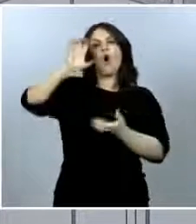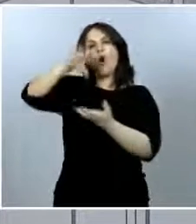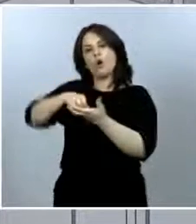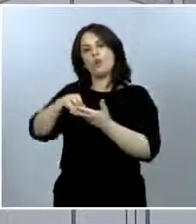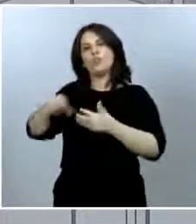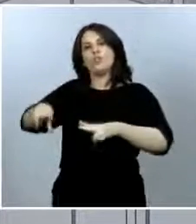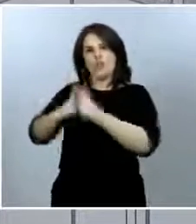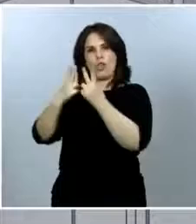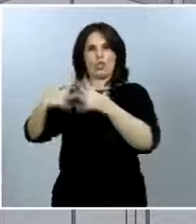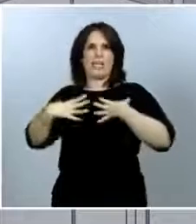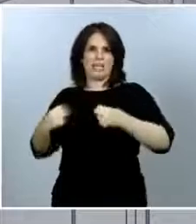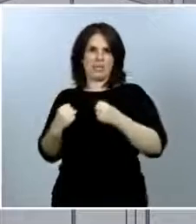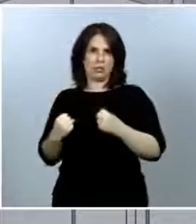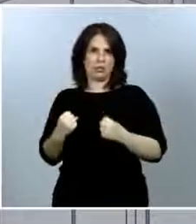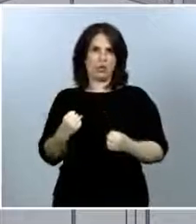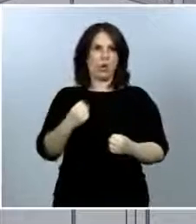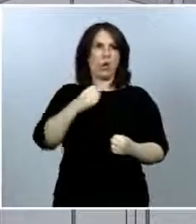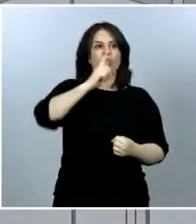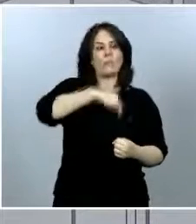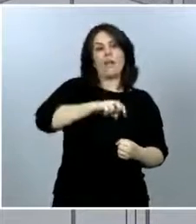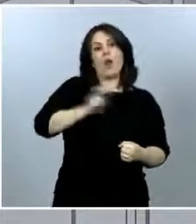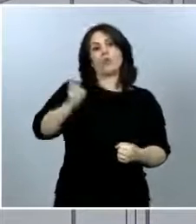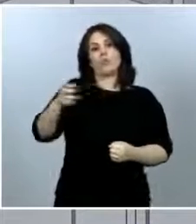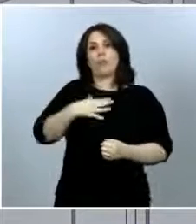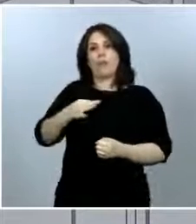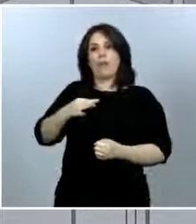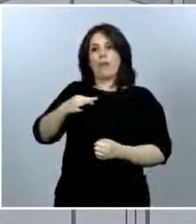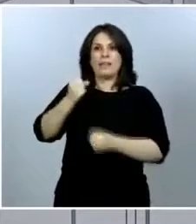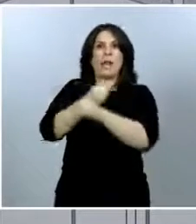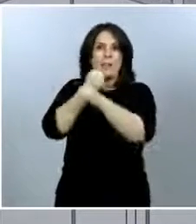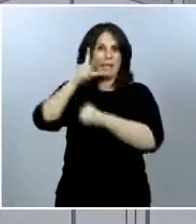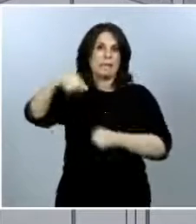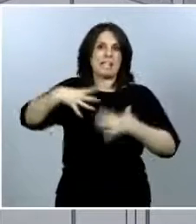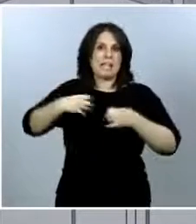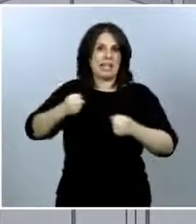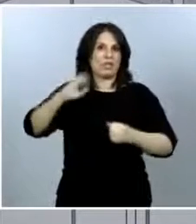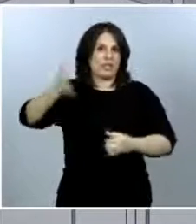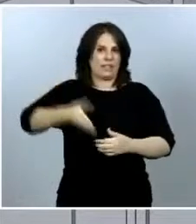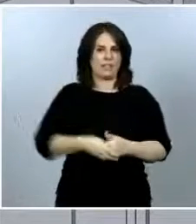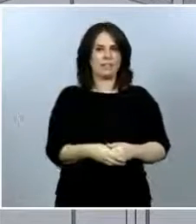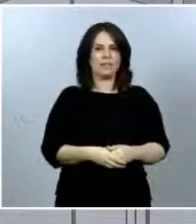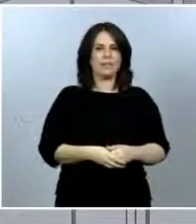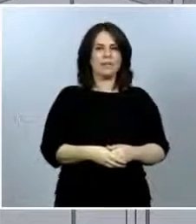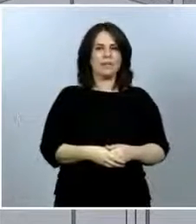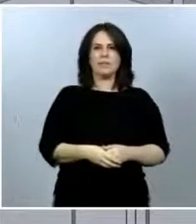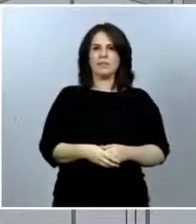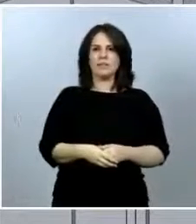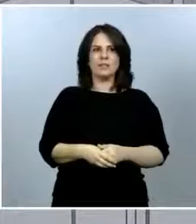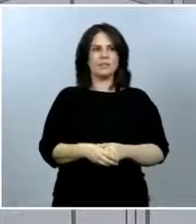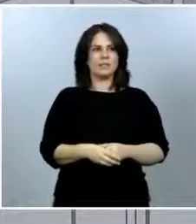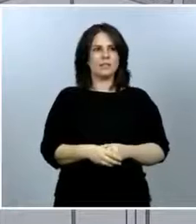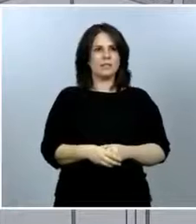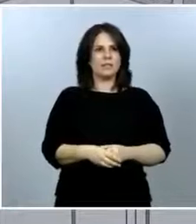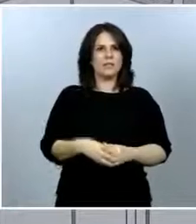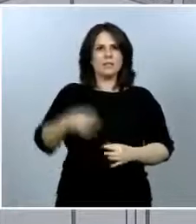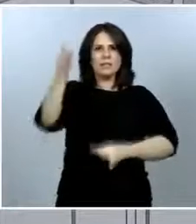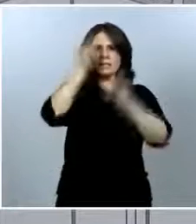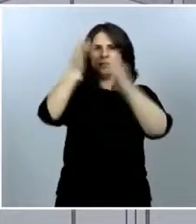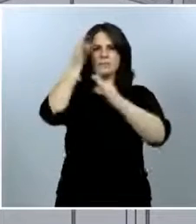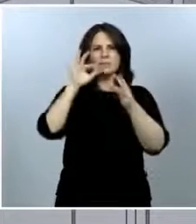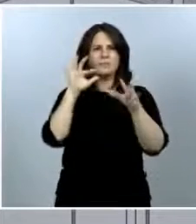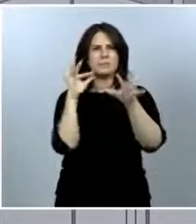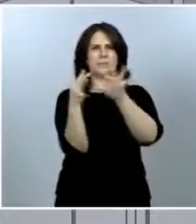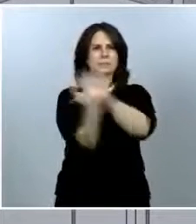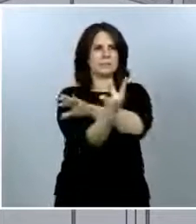en los que hay sanitarios afectados. Los datos, como ven, mantienen la misma tendencia que hemos observado en estos